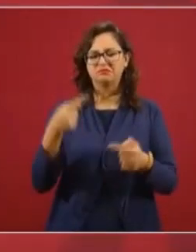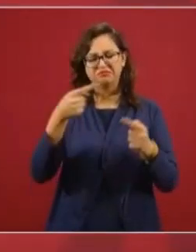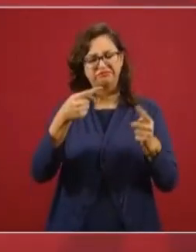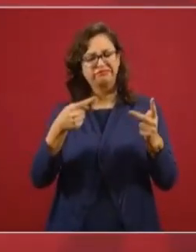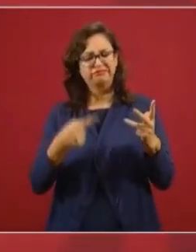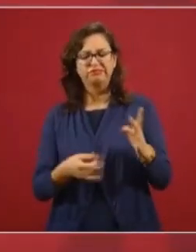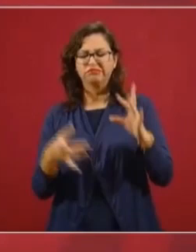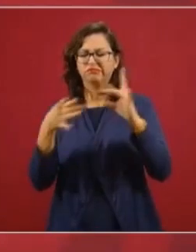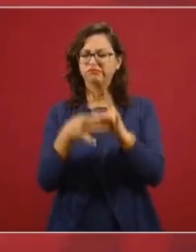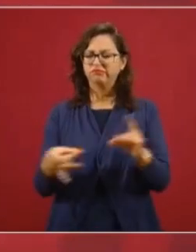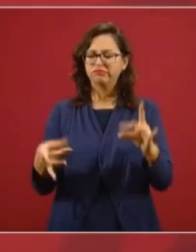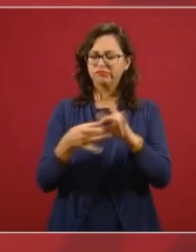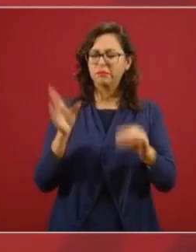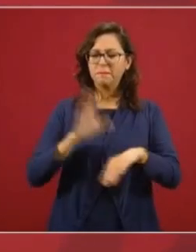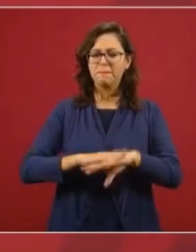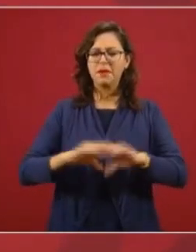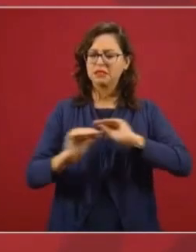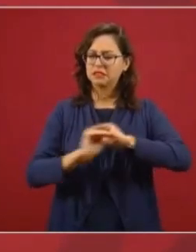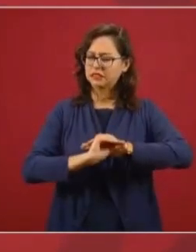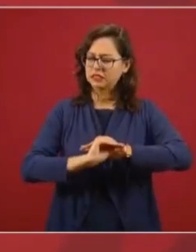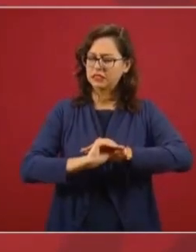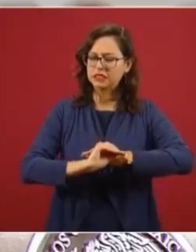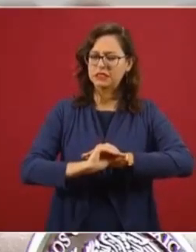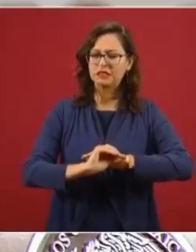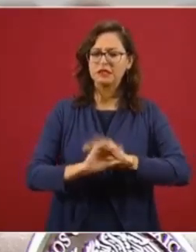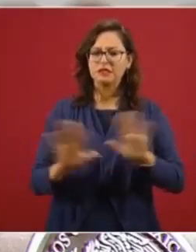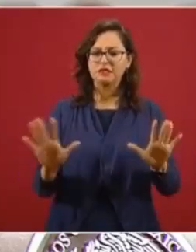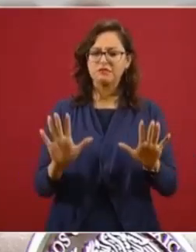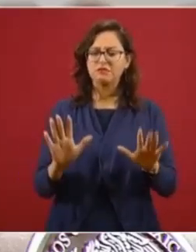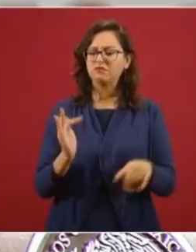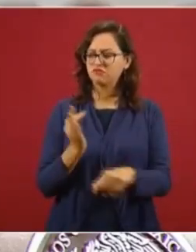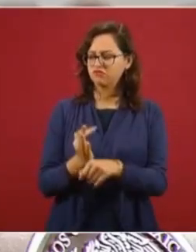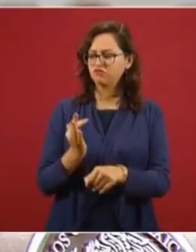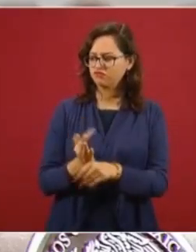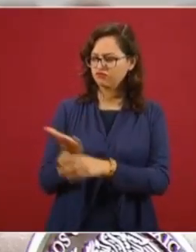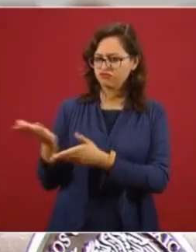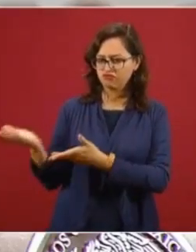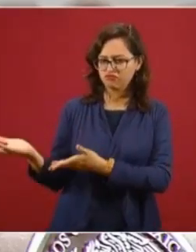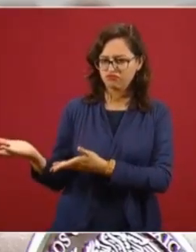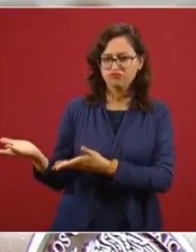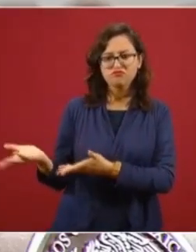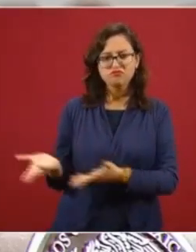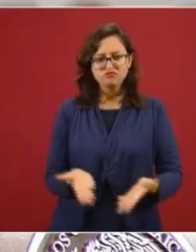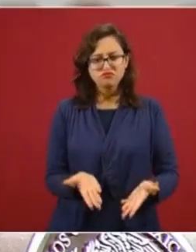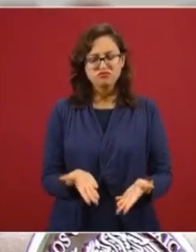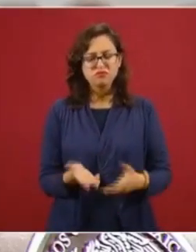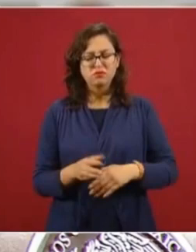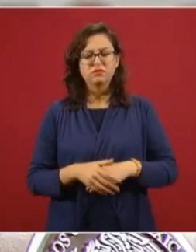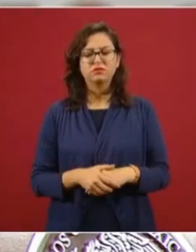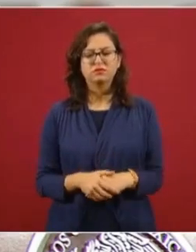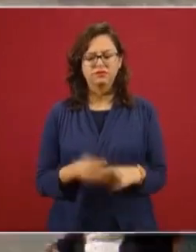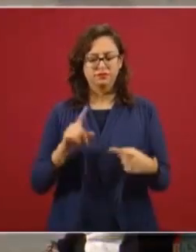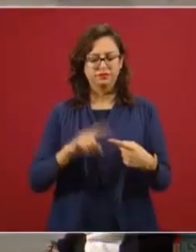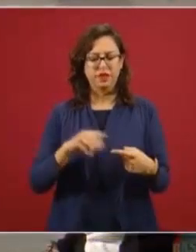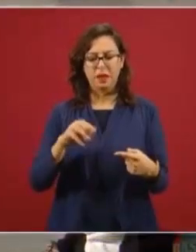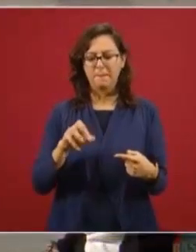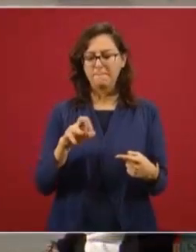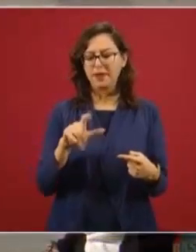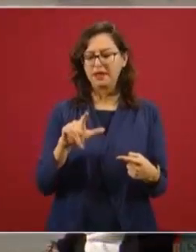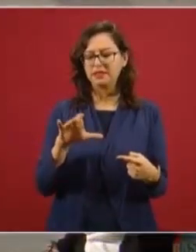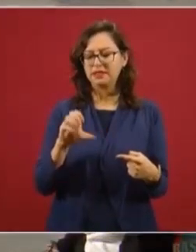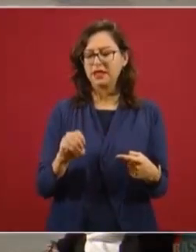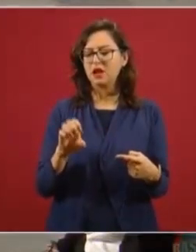los van a explicar aquí, Marcelo Ebrard,